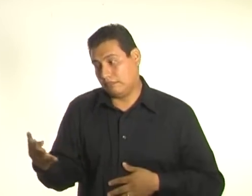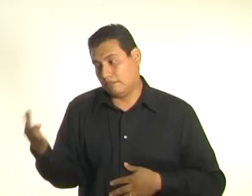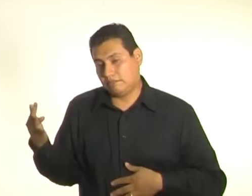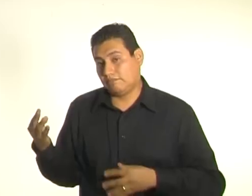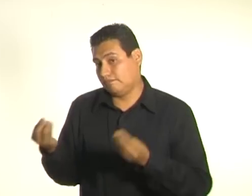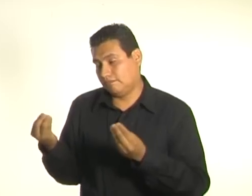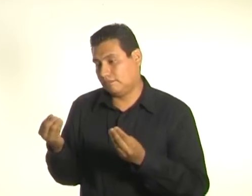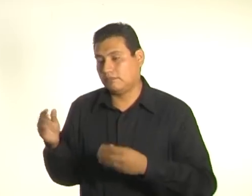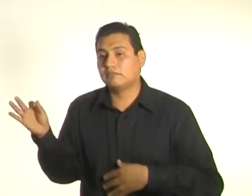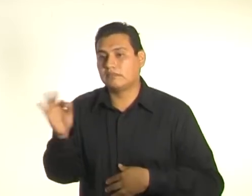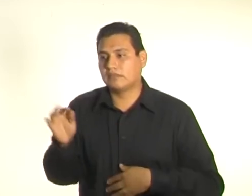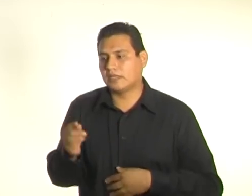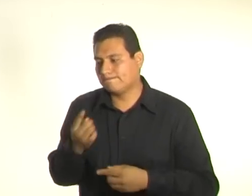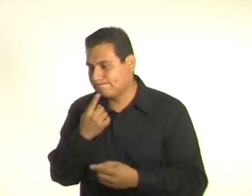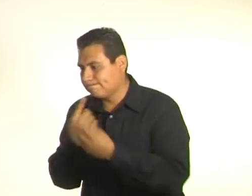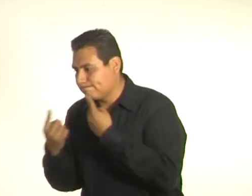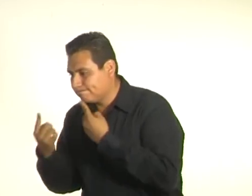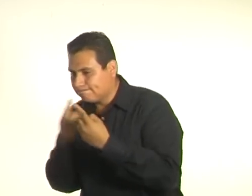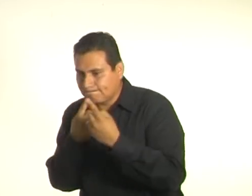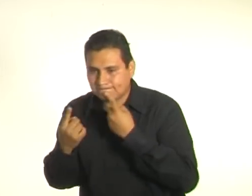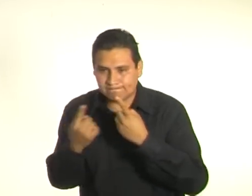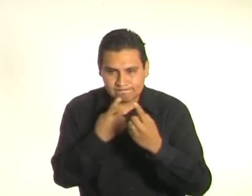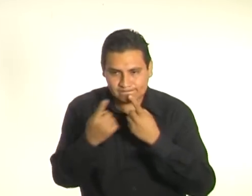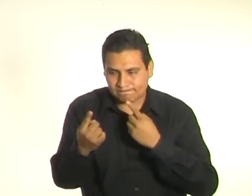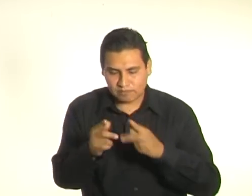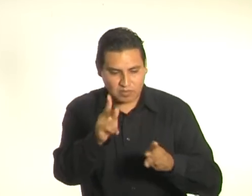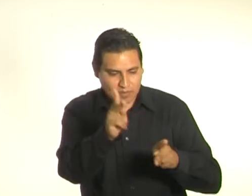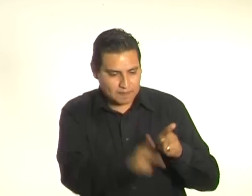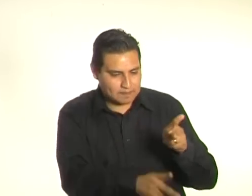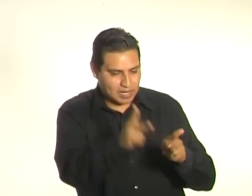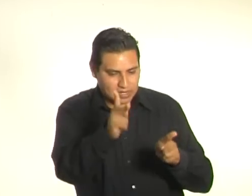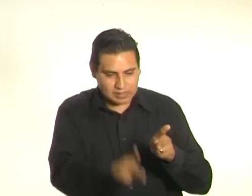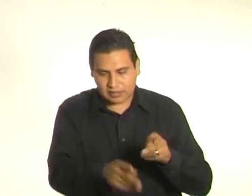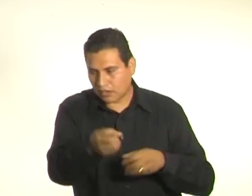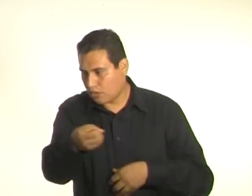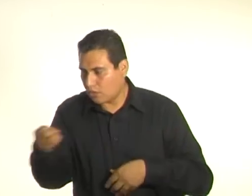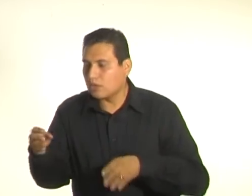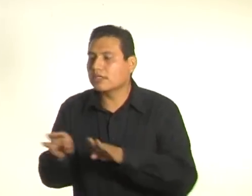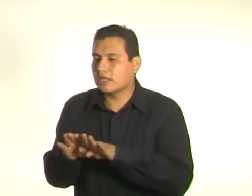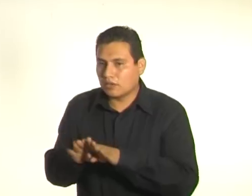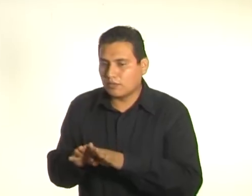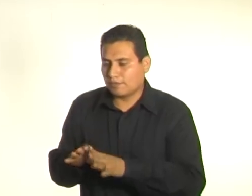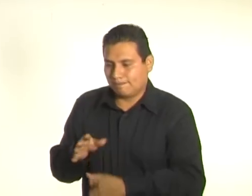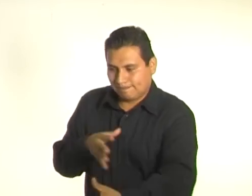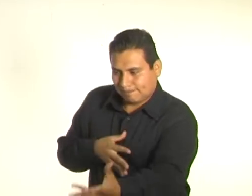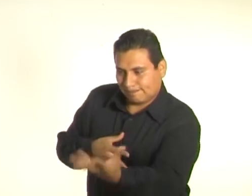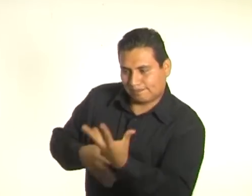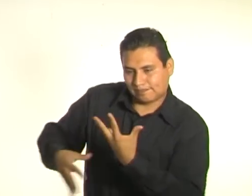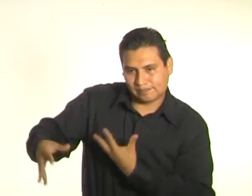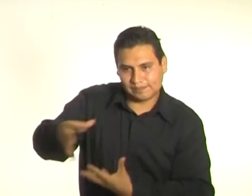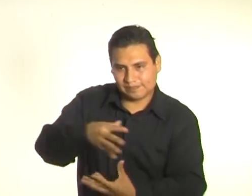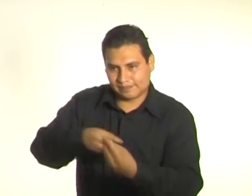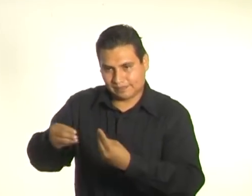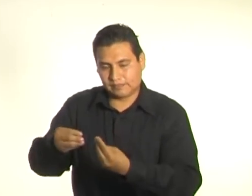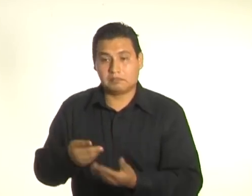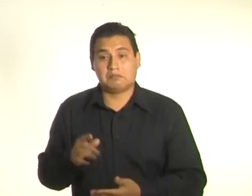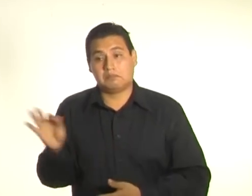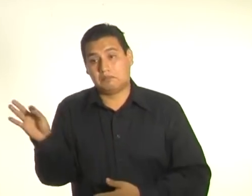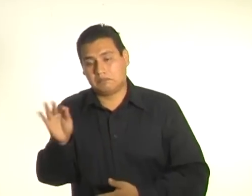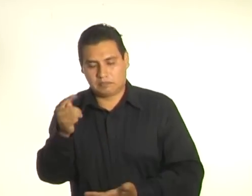que lleguen a acuerdos. Es muy importante aprender a trabajar en equipos, repartir el trabajo. Ahora,